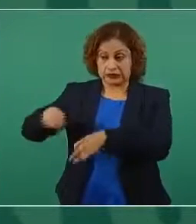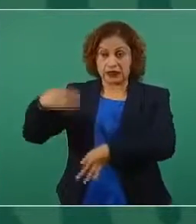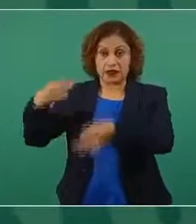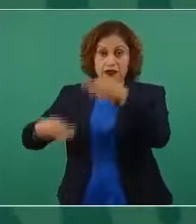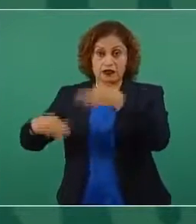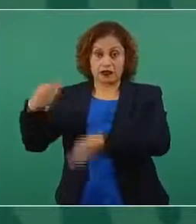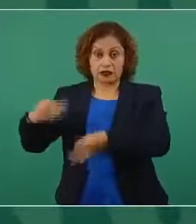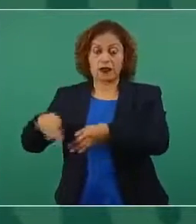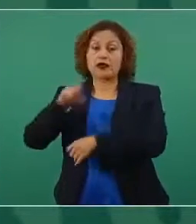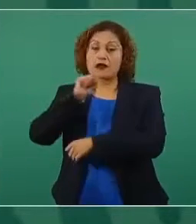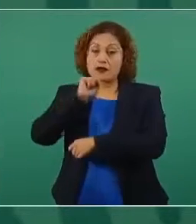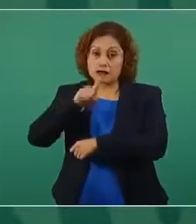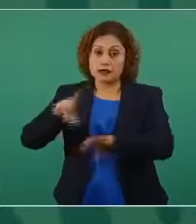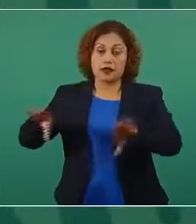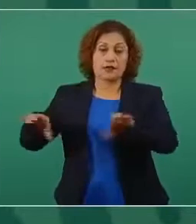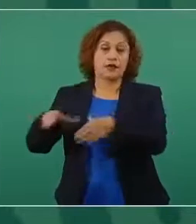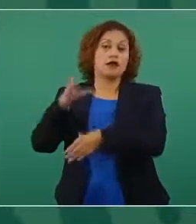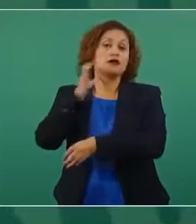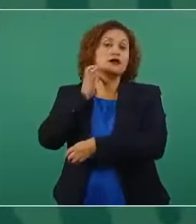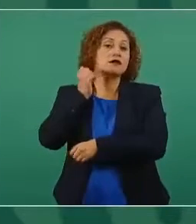el Senado de la República,